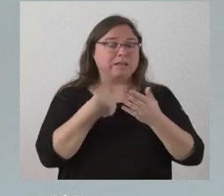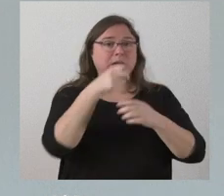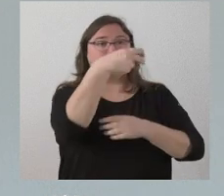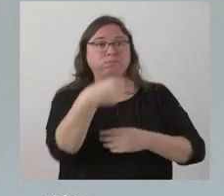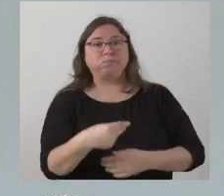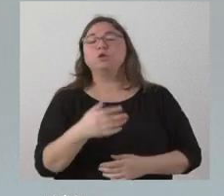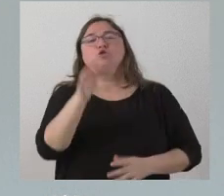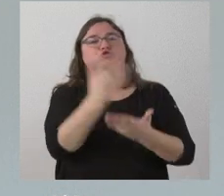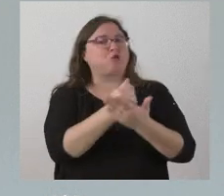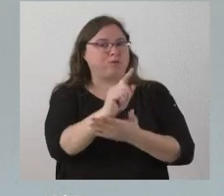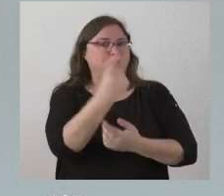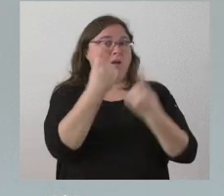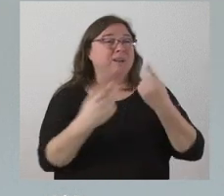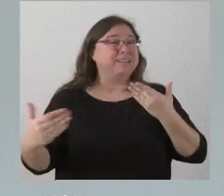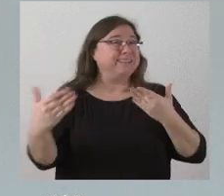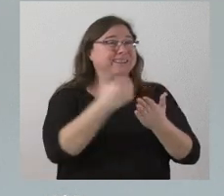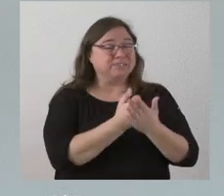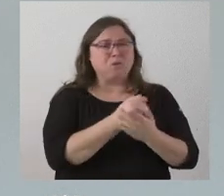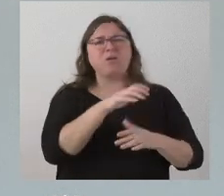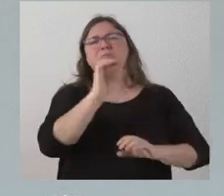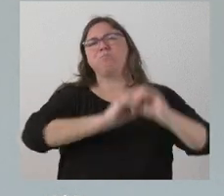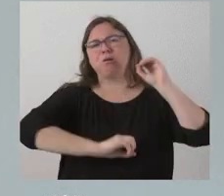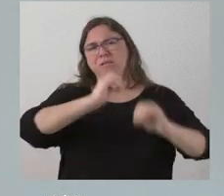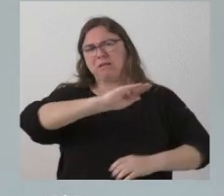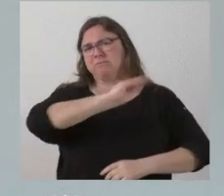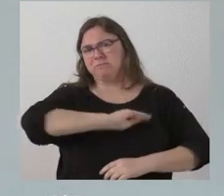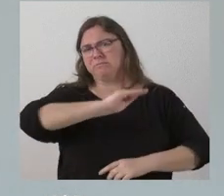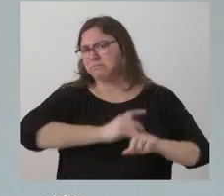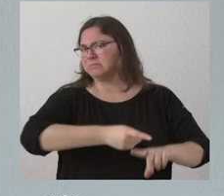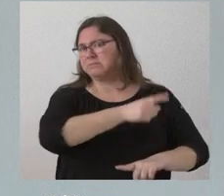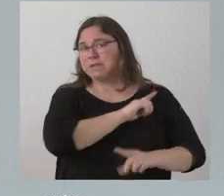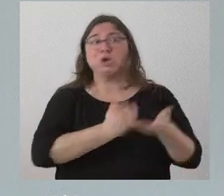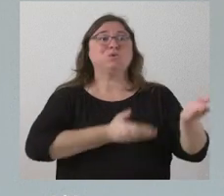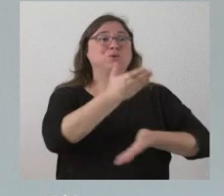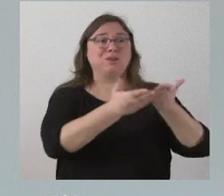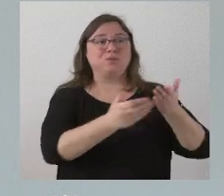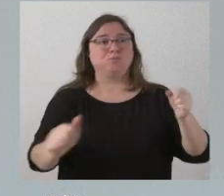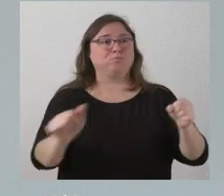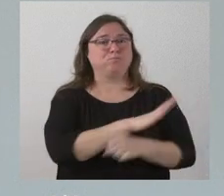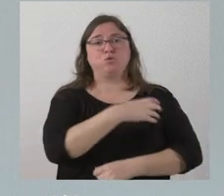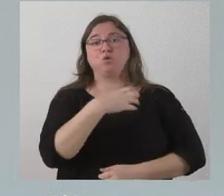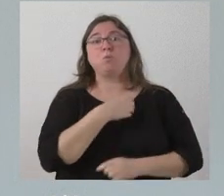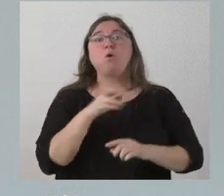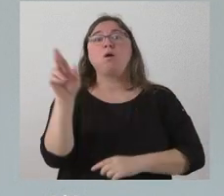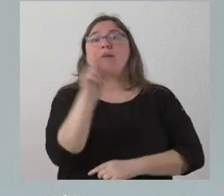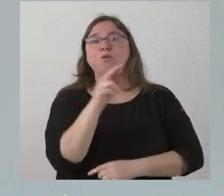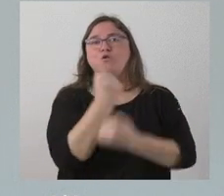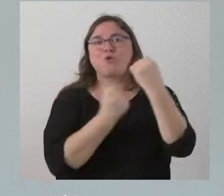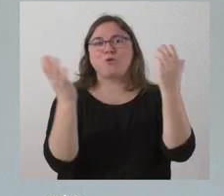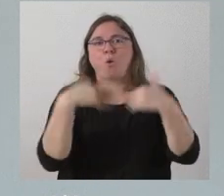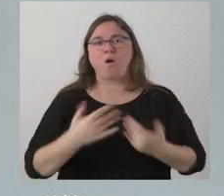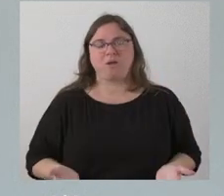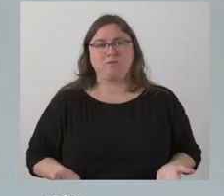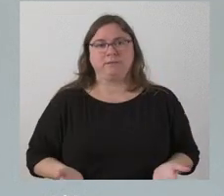son todas, pues en todas ellas hay un porcentaje muy alto de solicitudes que se quedan sin cubrir por falta de recursos económicos. Y esto es